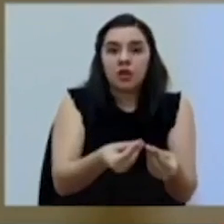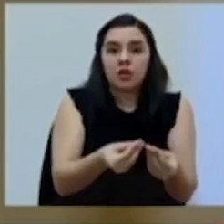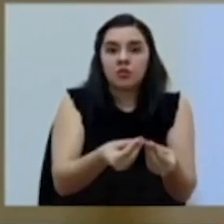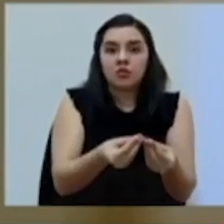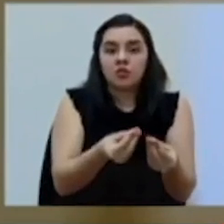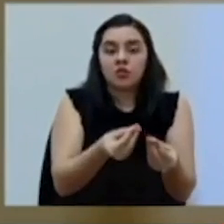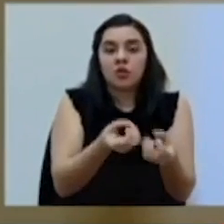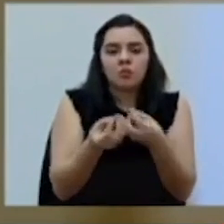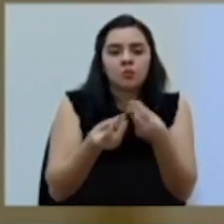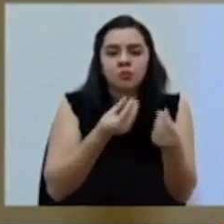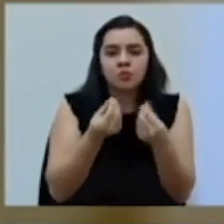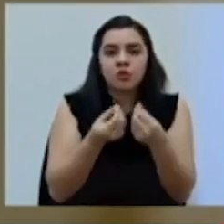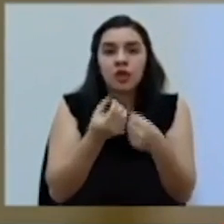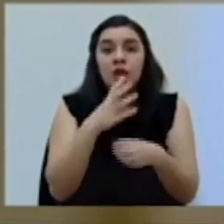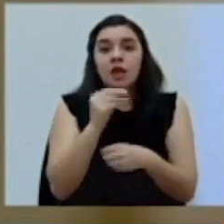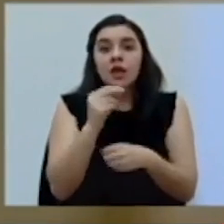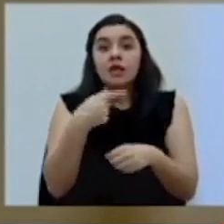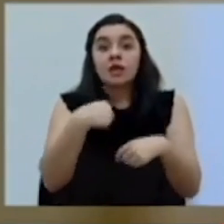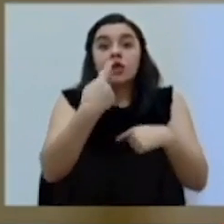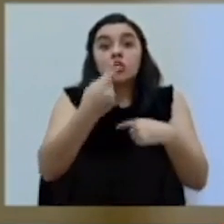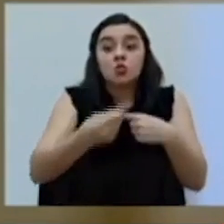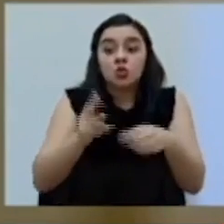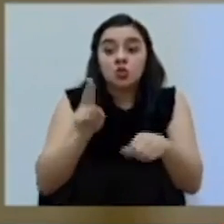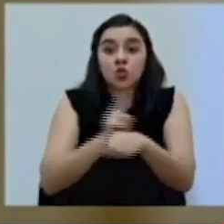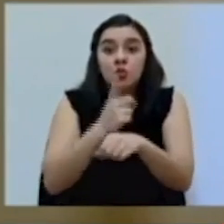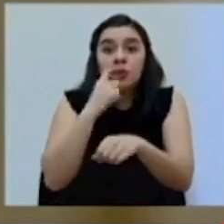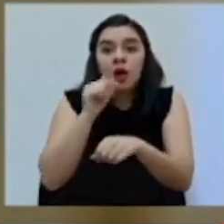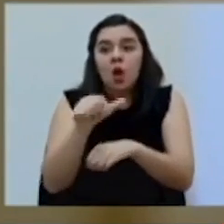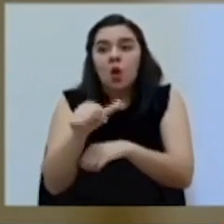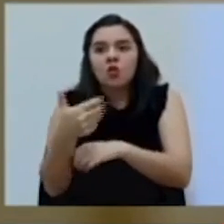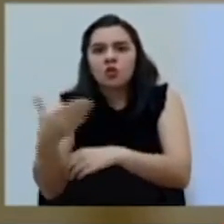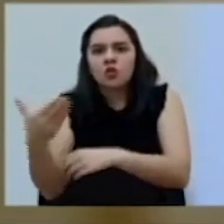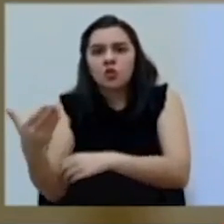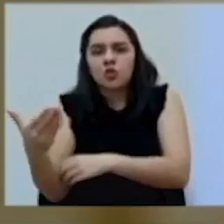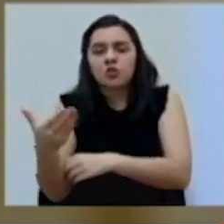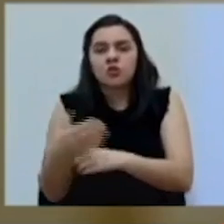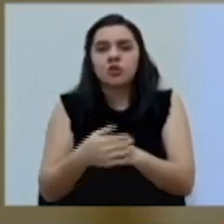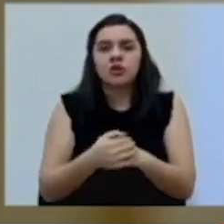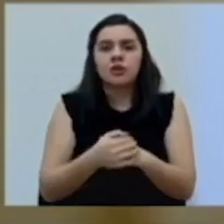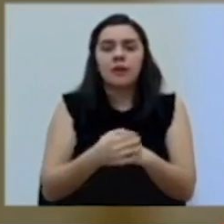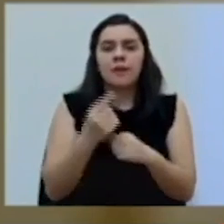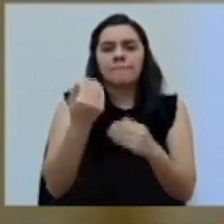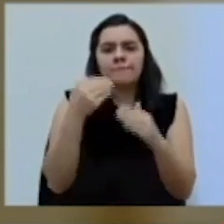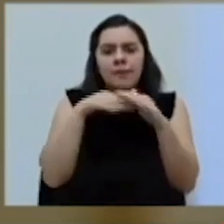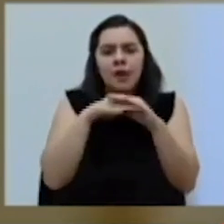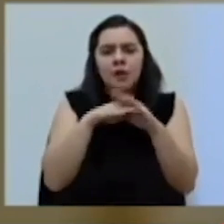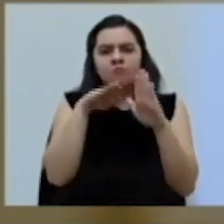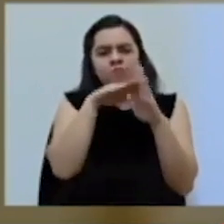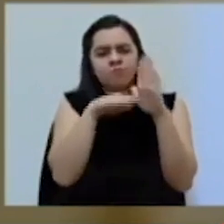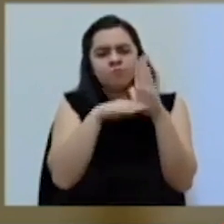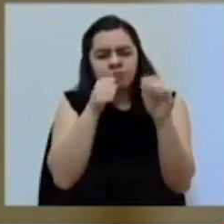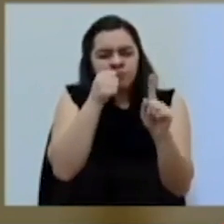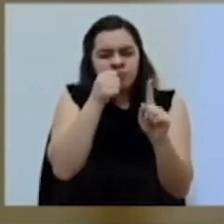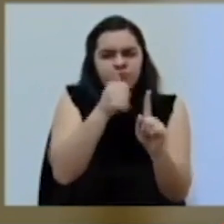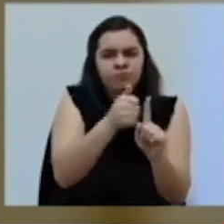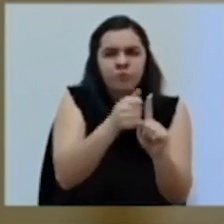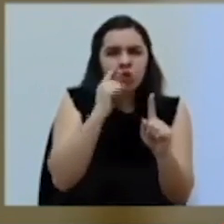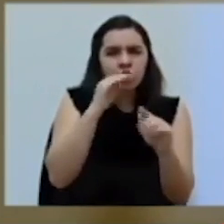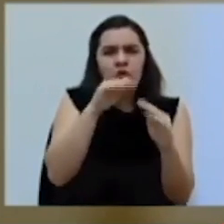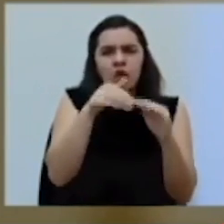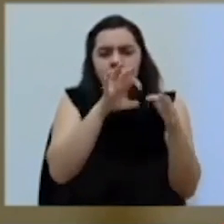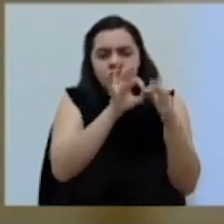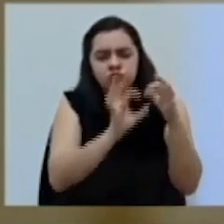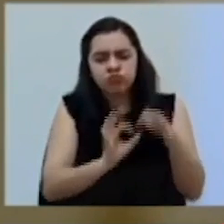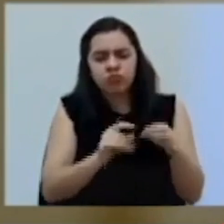y empieza a usarse con otros fines que no son medicinales, que son bajo un estricto protocolo, ¿verdad?, de uso y de producción y de toda la cadena, que